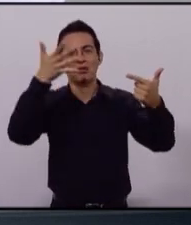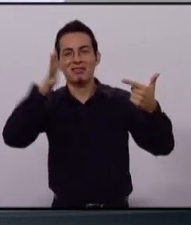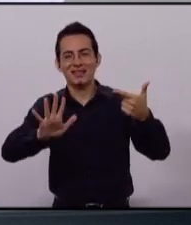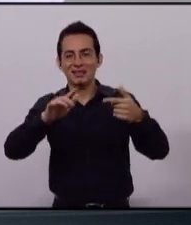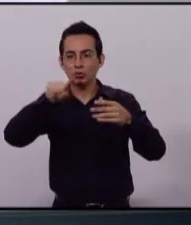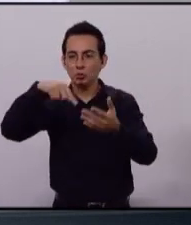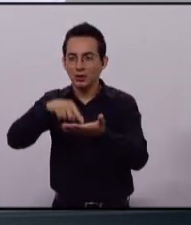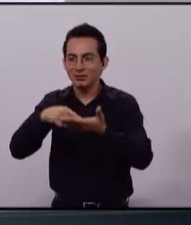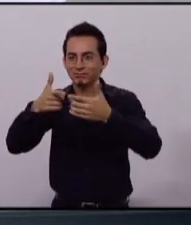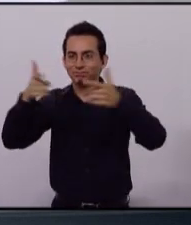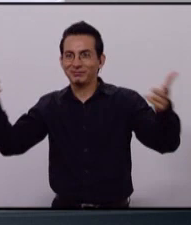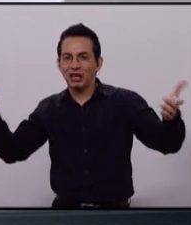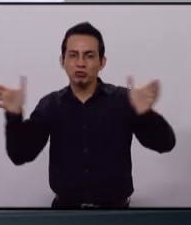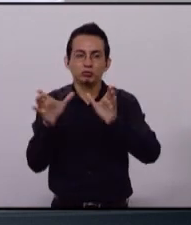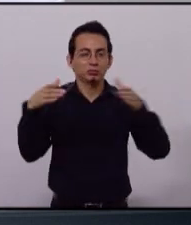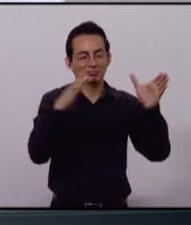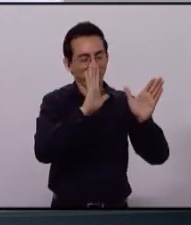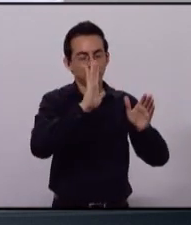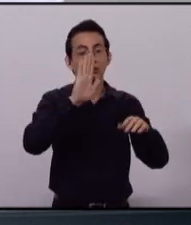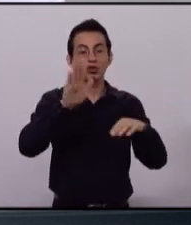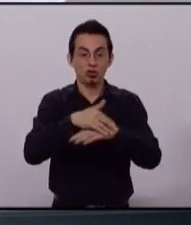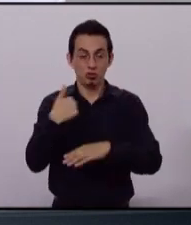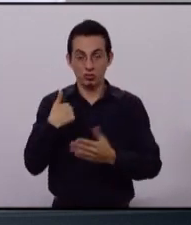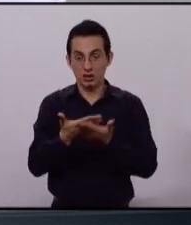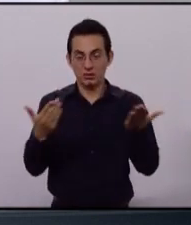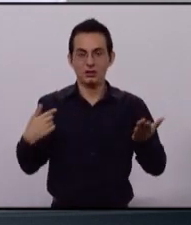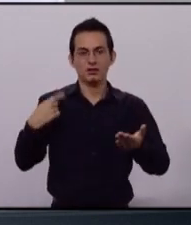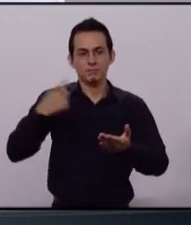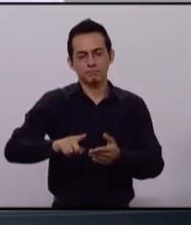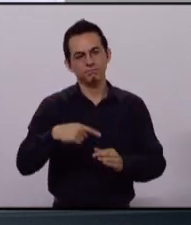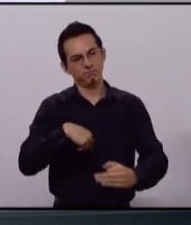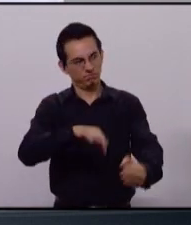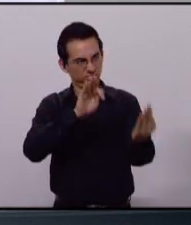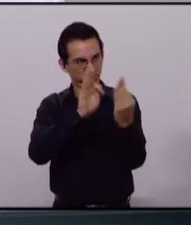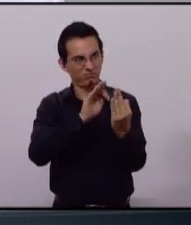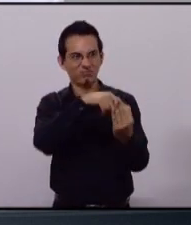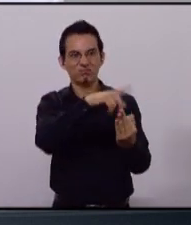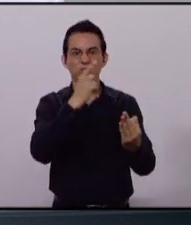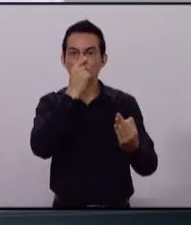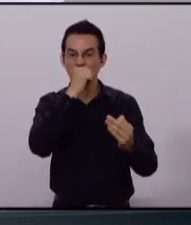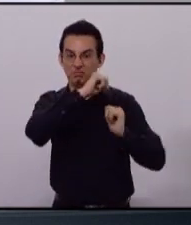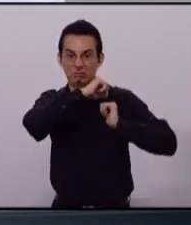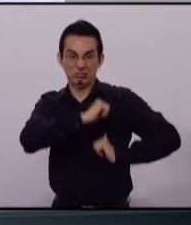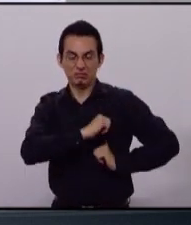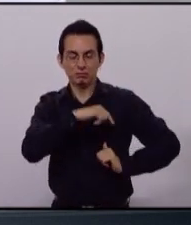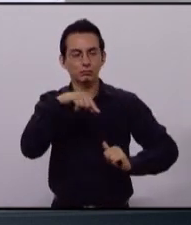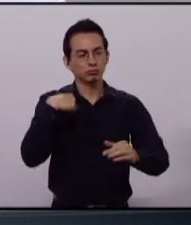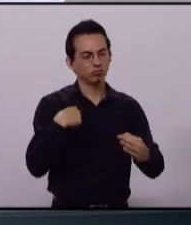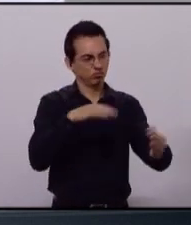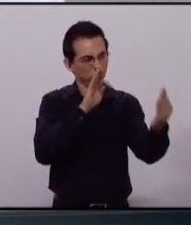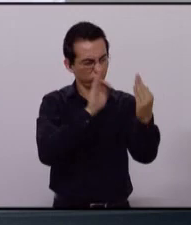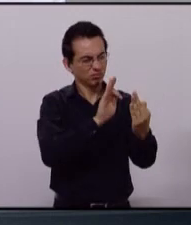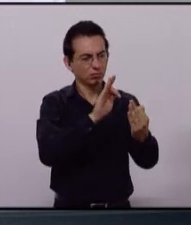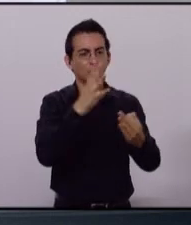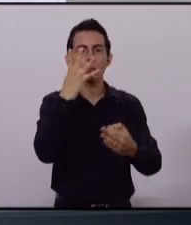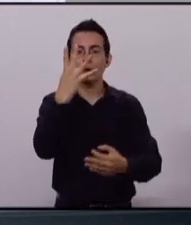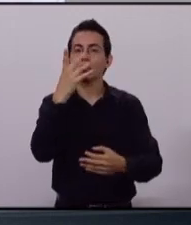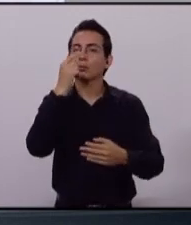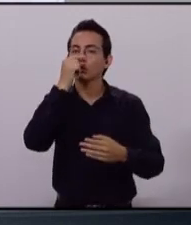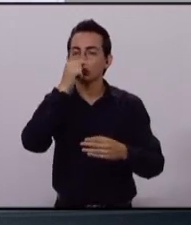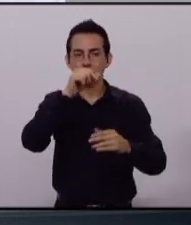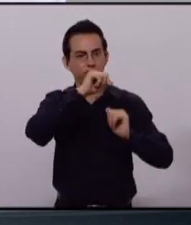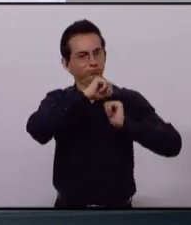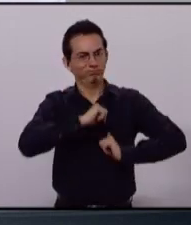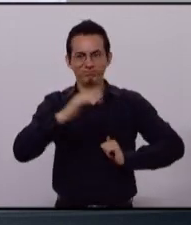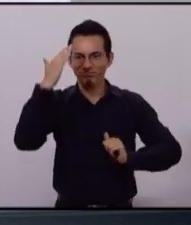De las primeras instrucciones que daré, daré a mi comisario de seguridad pública. Será que cuando menos tengamos cuatro policías por